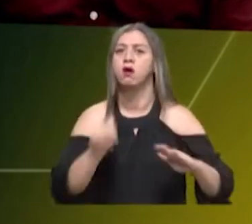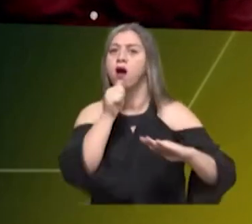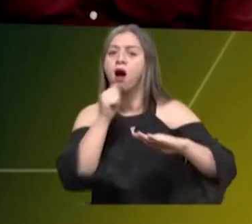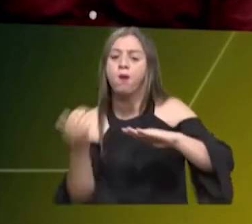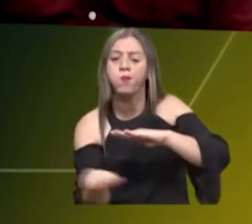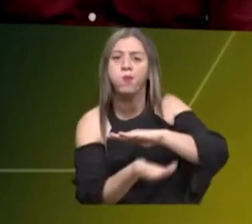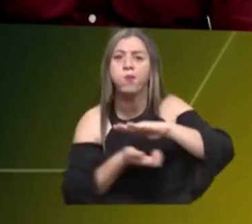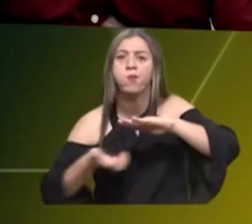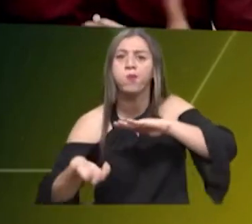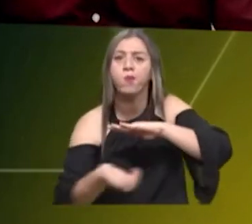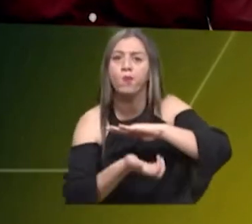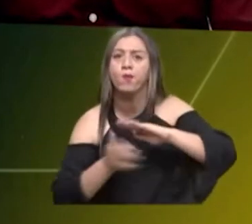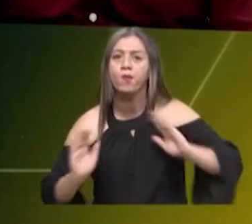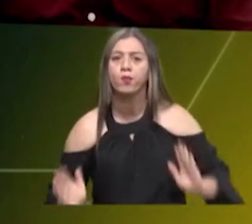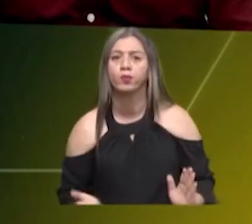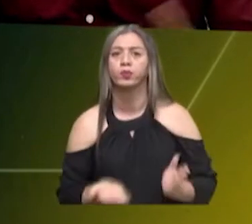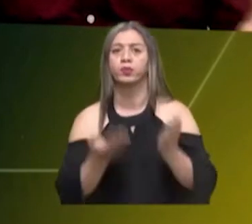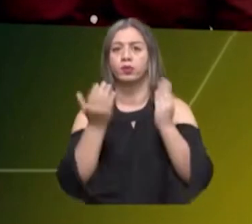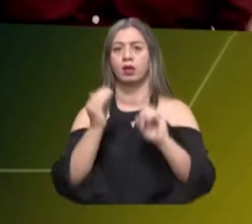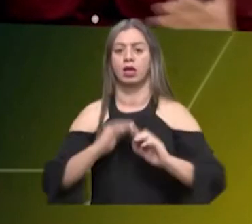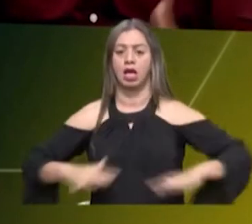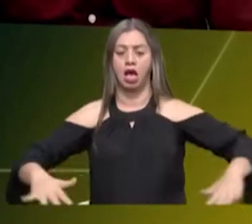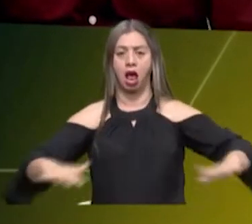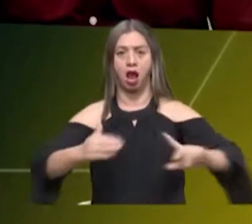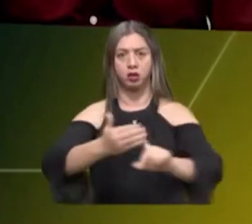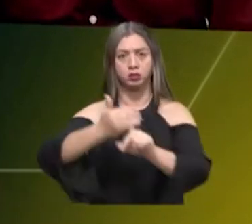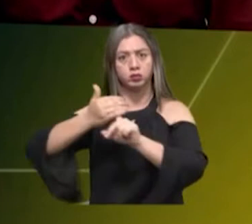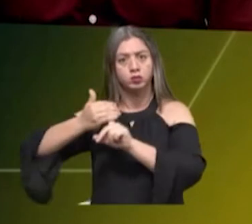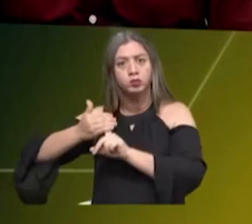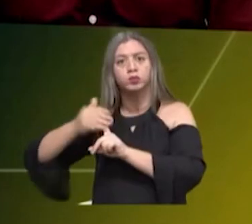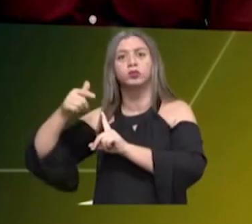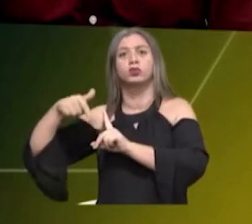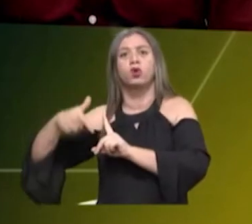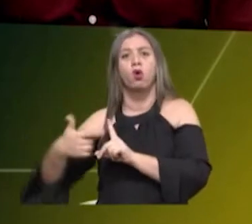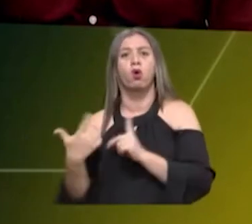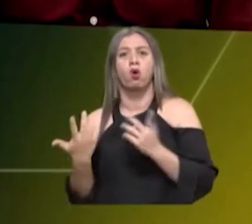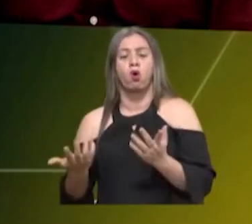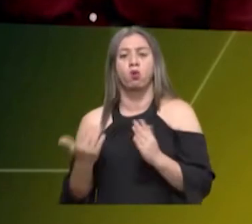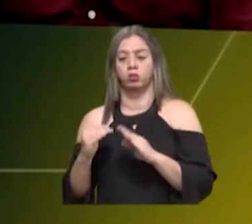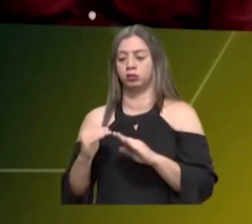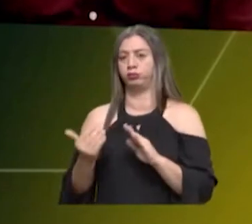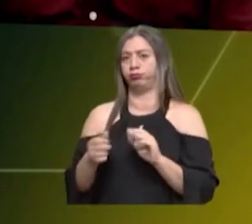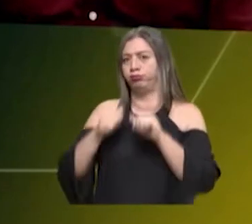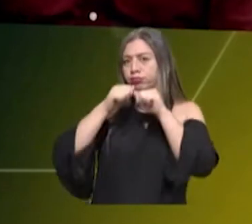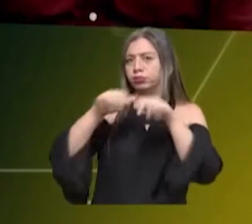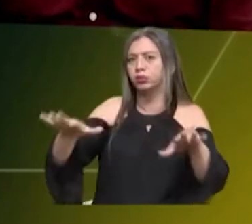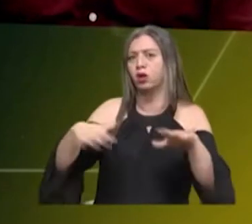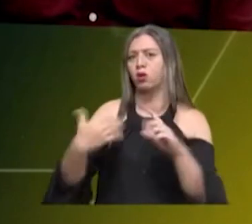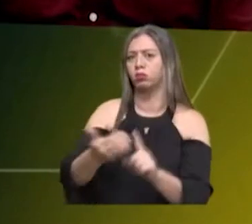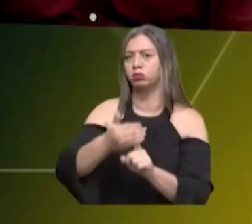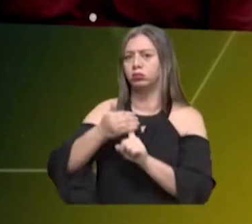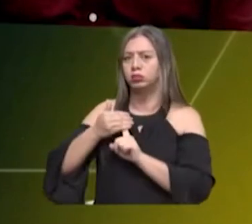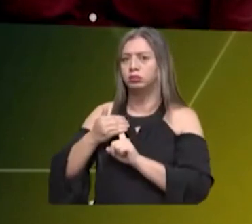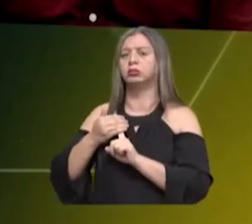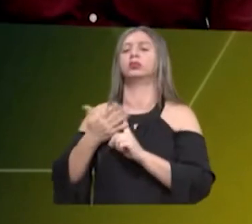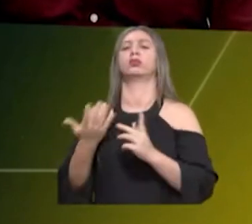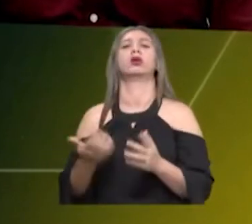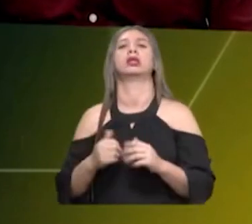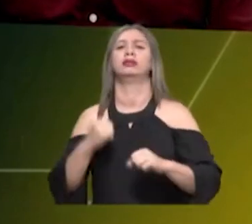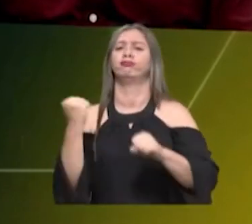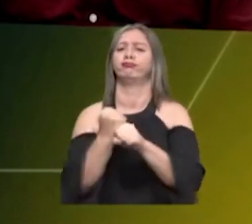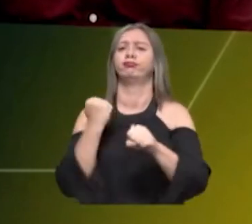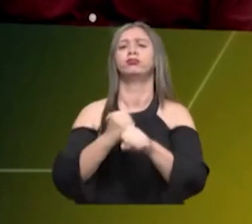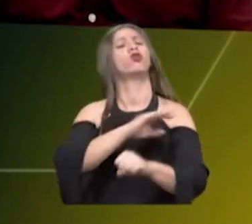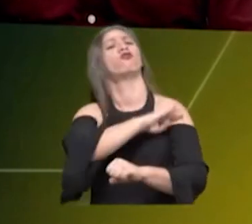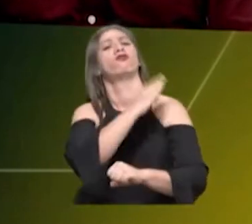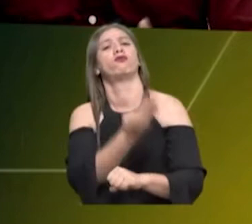en el manejo y declaratoria de áreas protegidas, se iniciaron algunos procesos de declaratoria de áreas protegidas, también trabajamos fuertemente en lo que